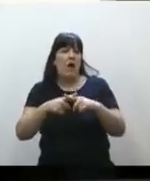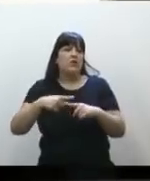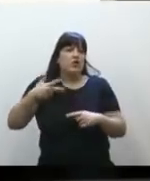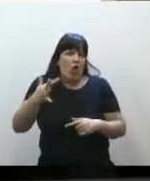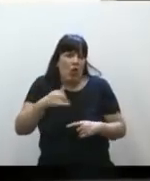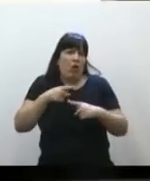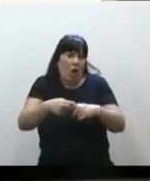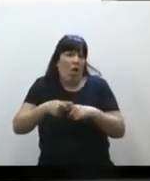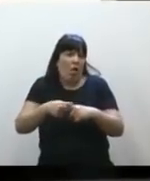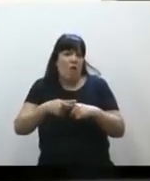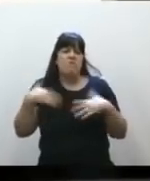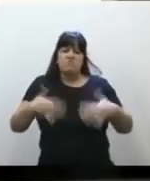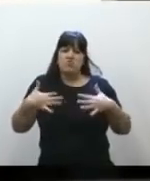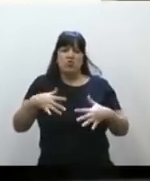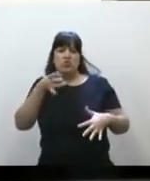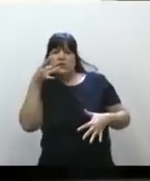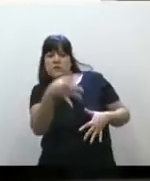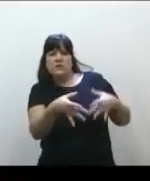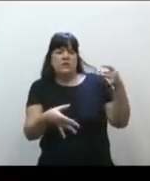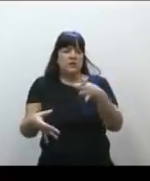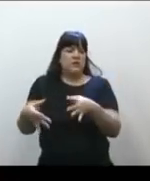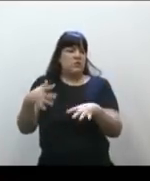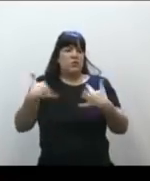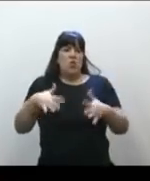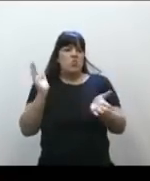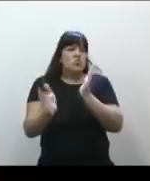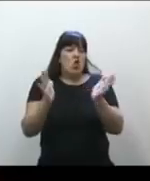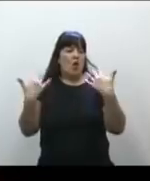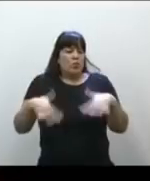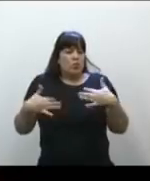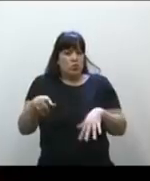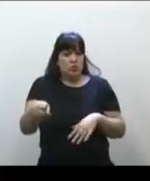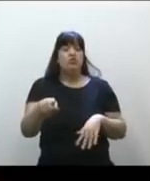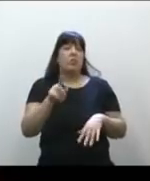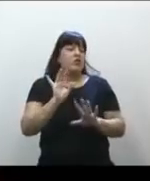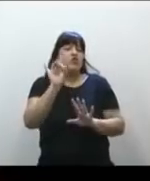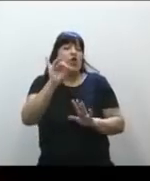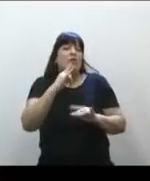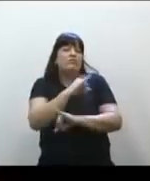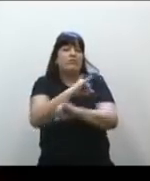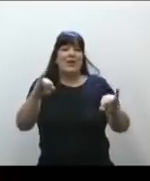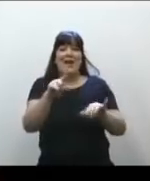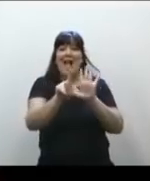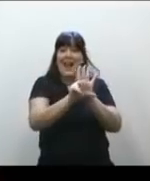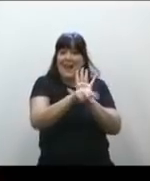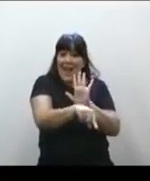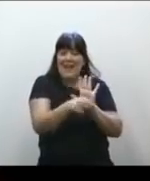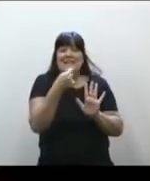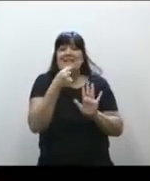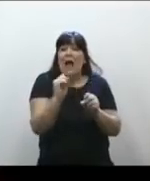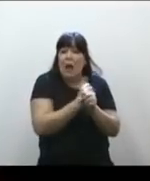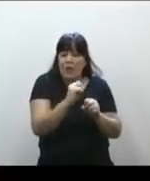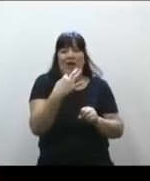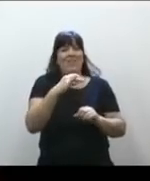porque los niveles de agresividad ya se empezaban a notar, y decía que si esta ley iba a salir, que tenía que salir bien y